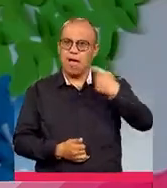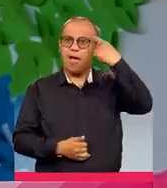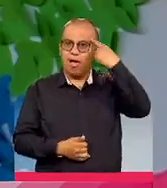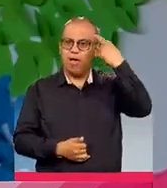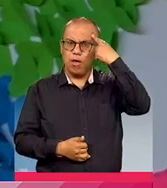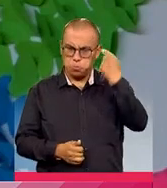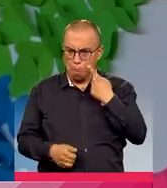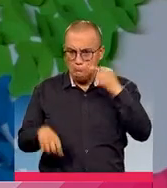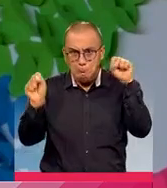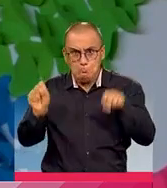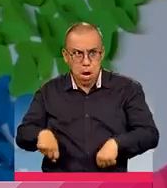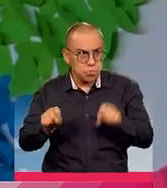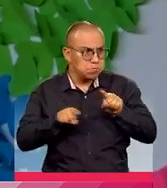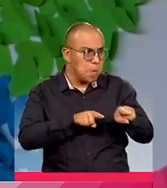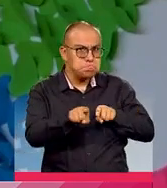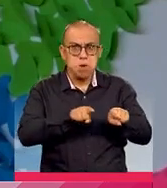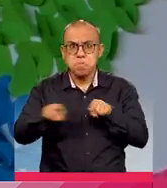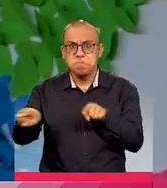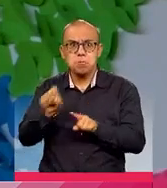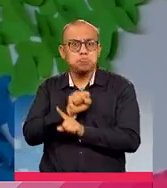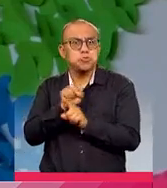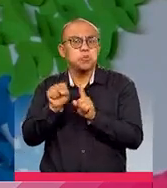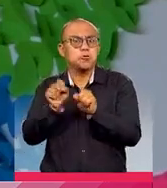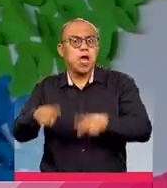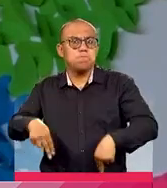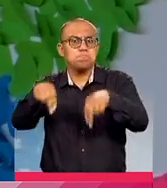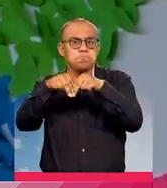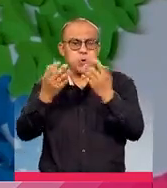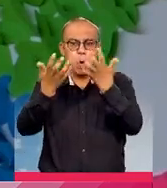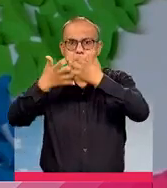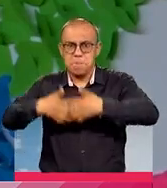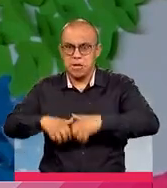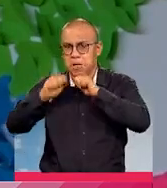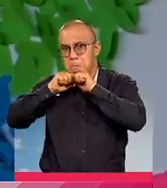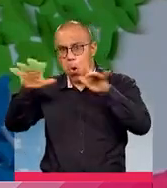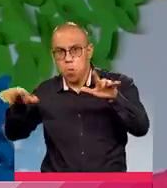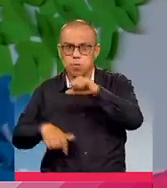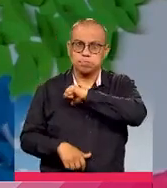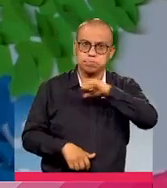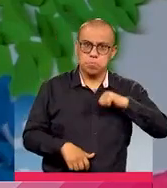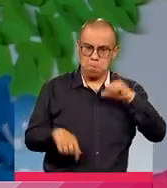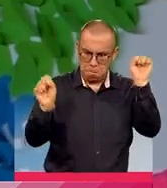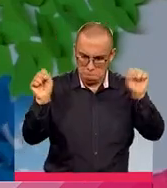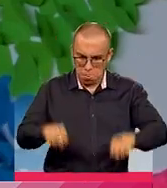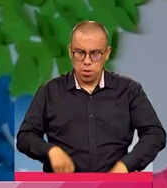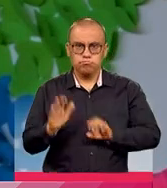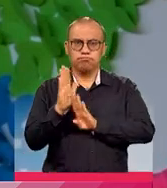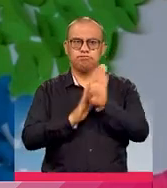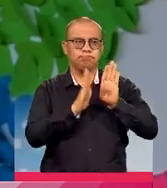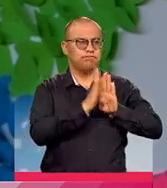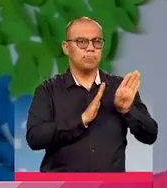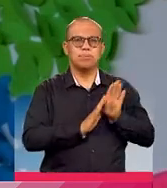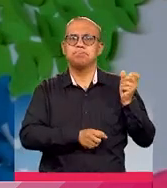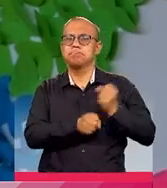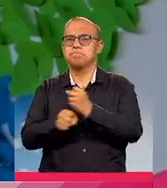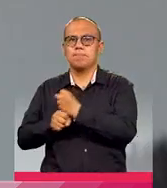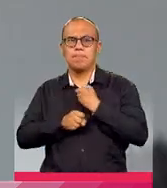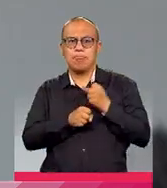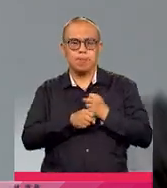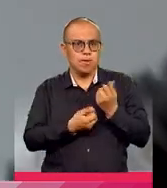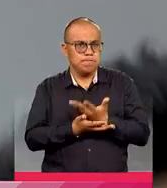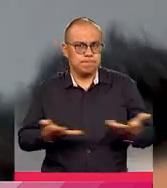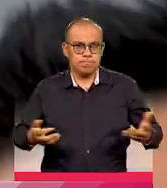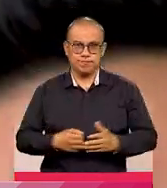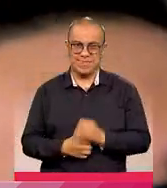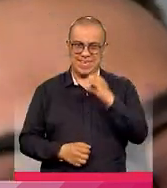que podemos estar en cualquier aspecto de la sociedad, en cualquier empresa pública o privada y podemos desarrollar cualquier trabajo, cualquier labor.